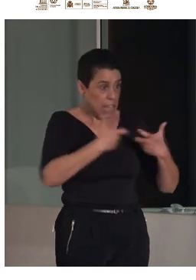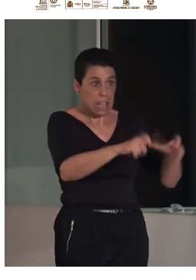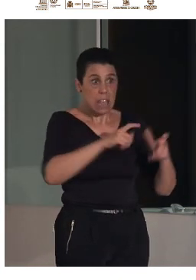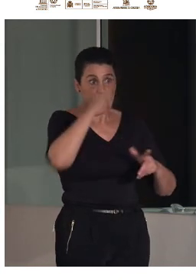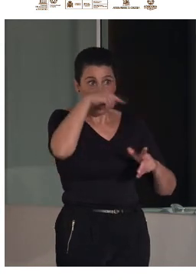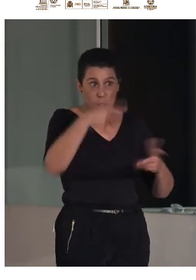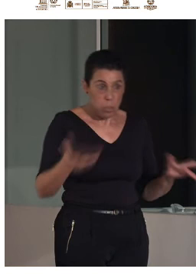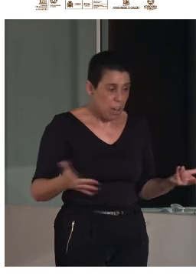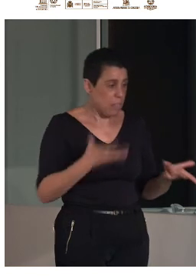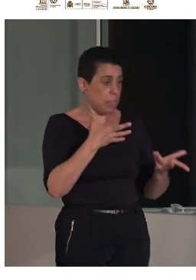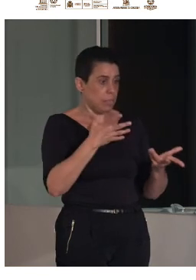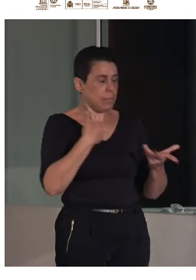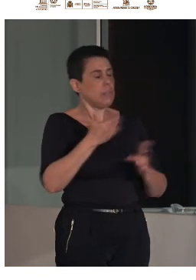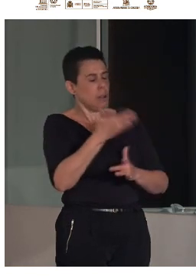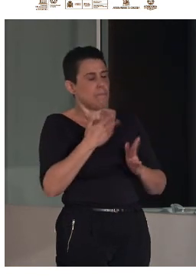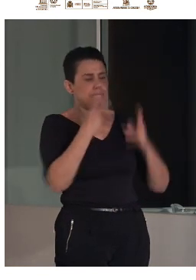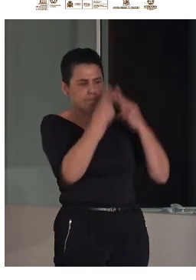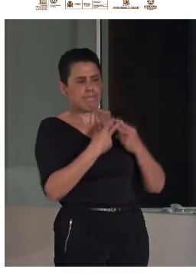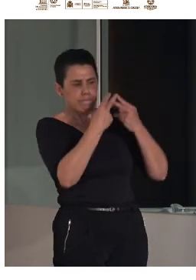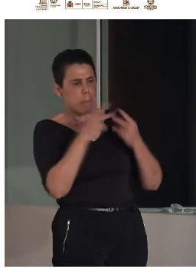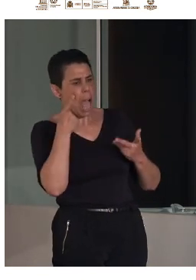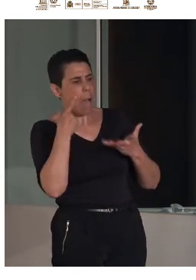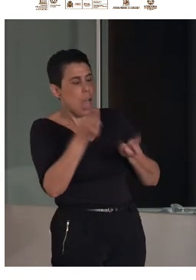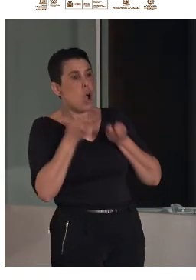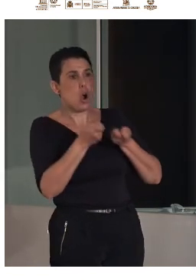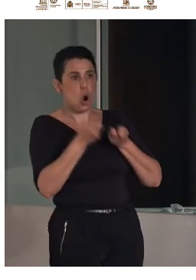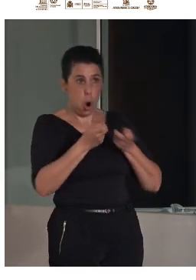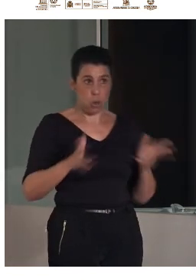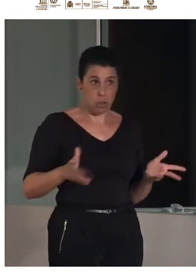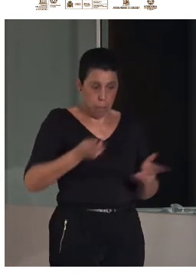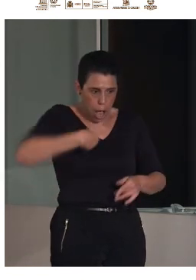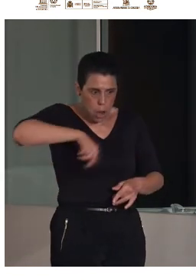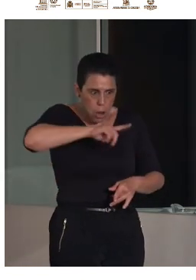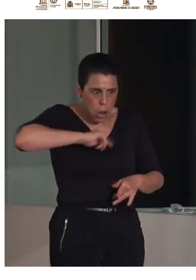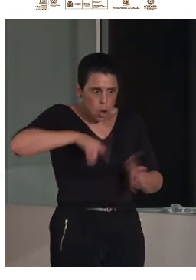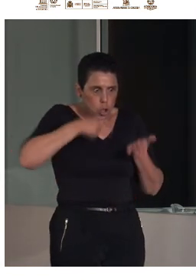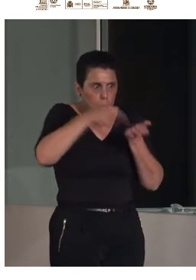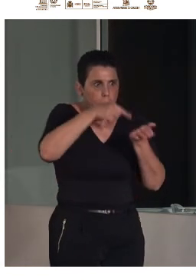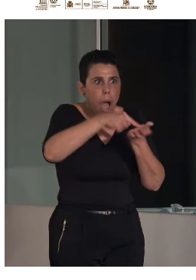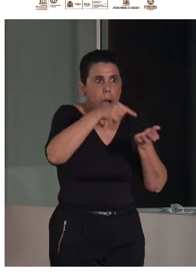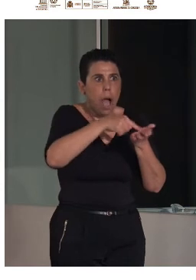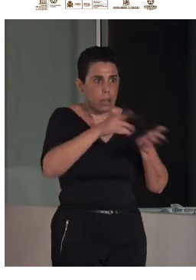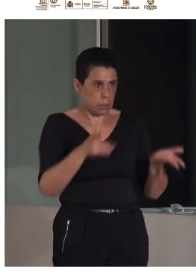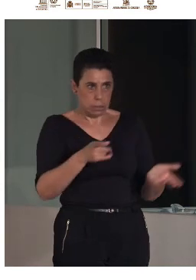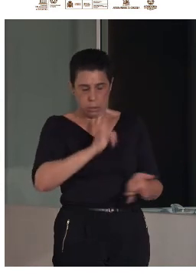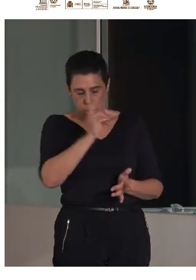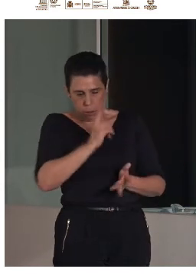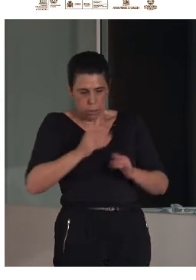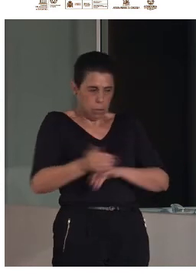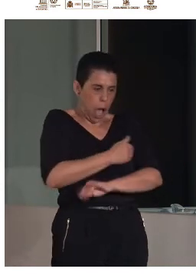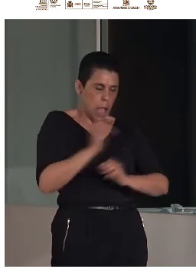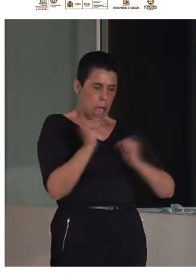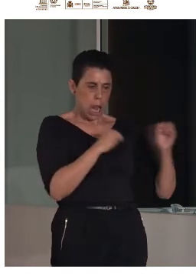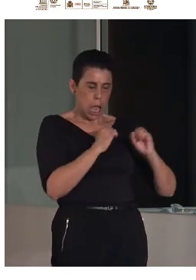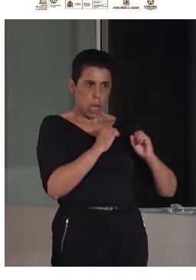supervisando es decir tampoco nosotros somos los que vayamos exigiendo imponiendo hay una negociación